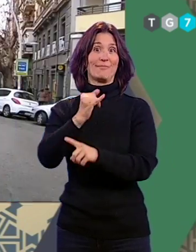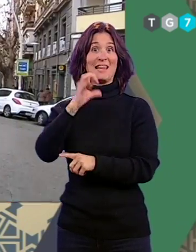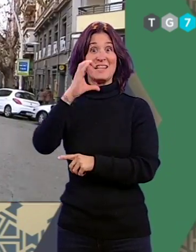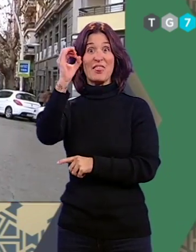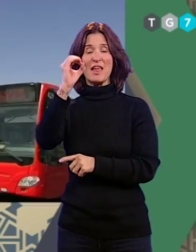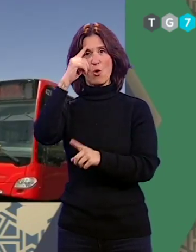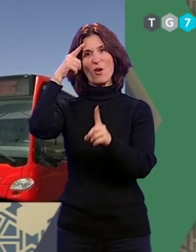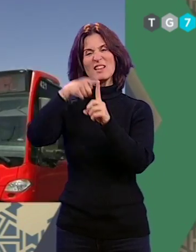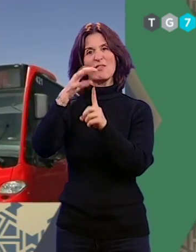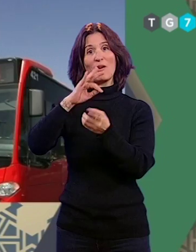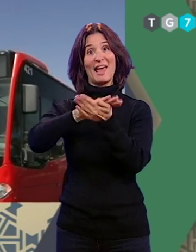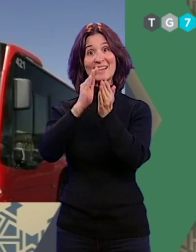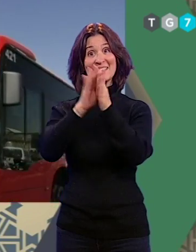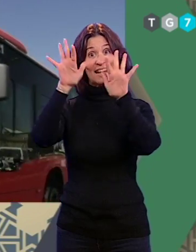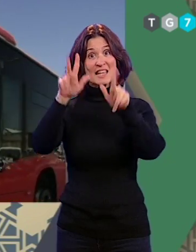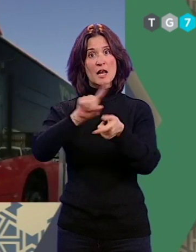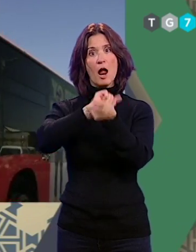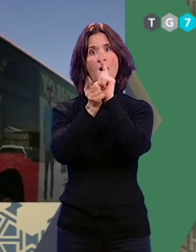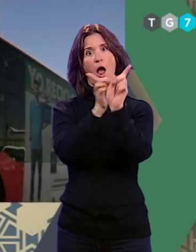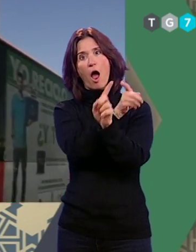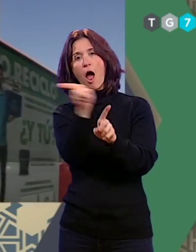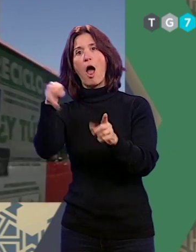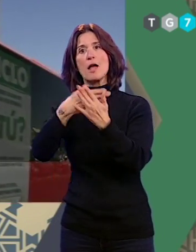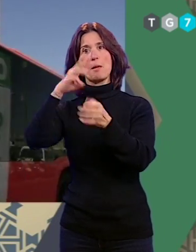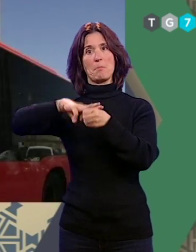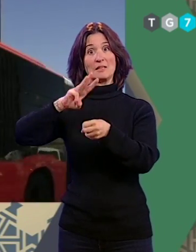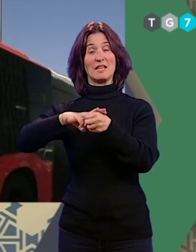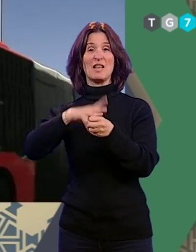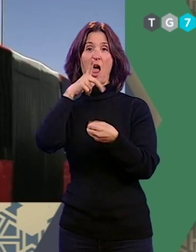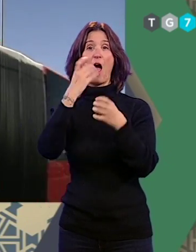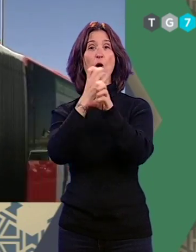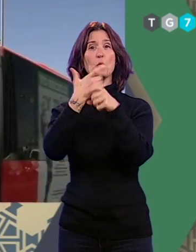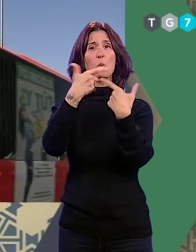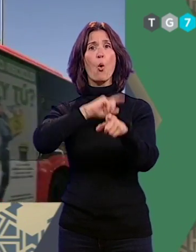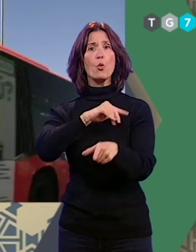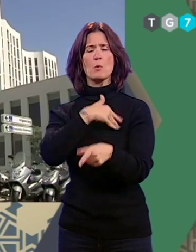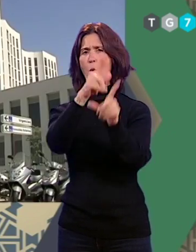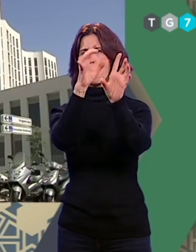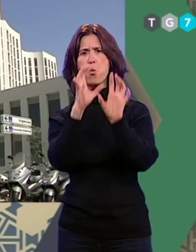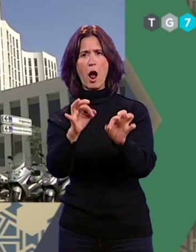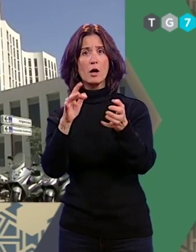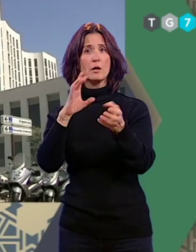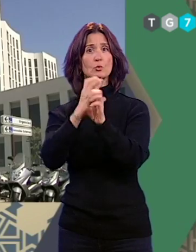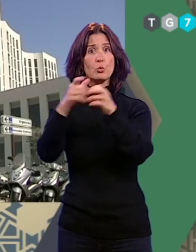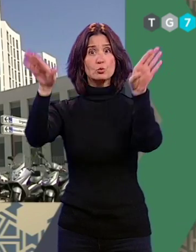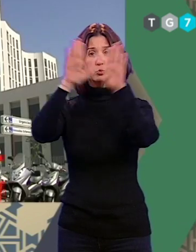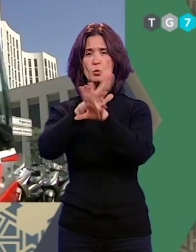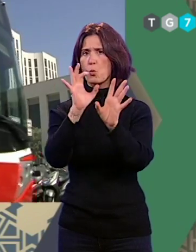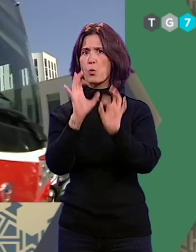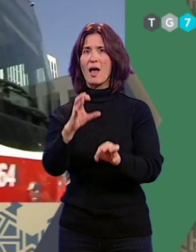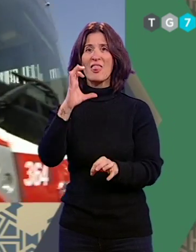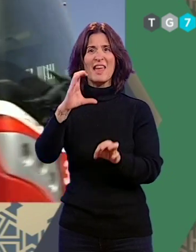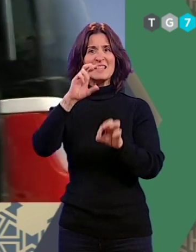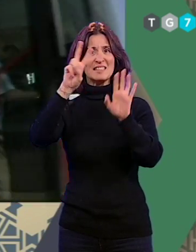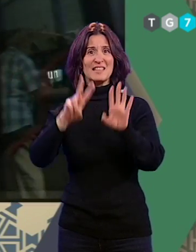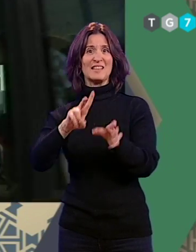para conectar la carretera de la sierra con el PTS. Las líneas universitarias y búho seguirán como están, y la C7, que conecta Puerta